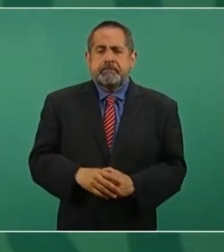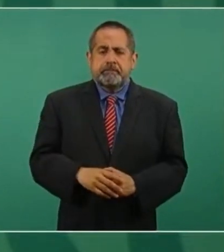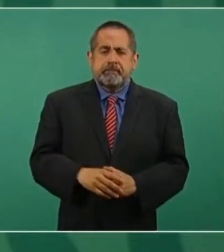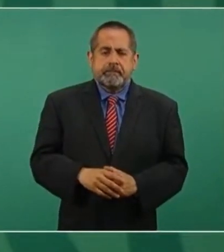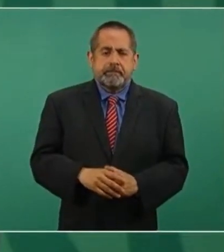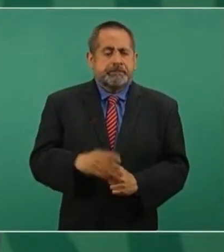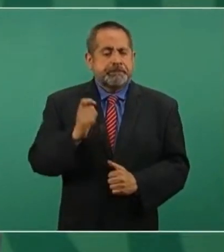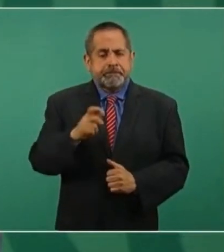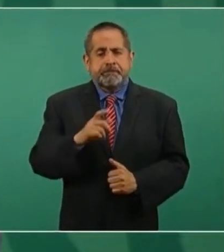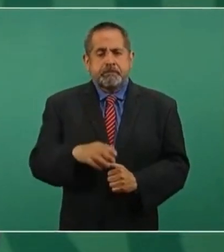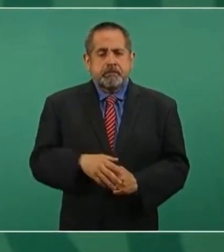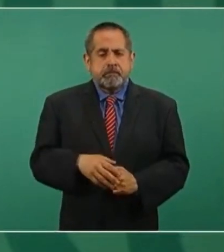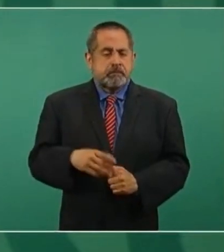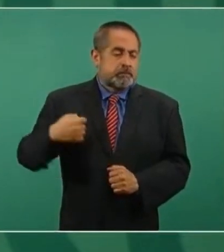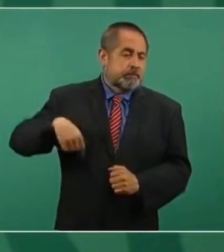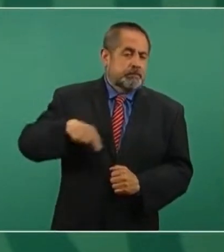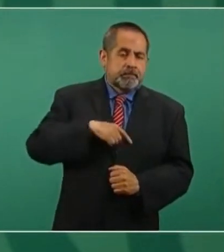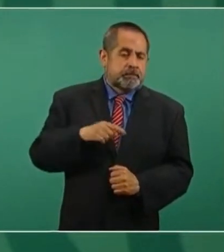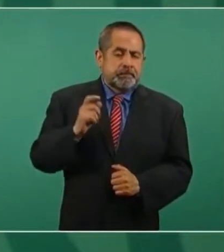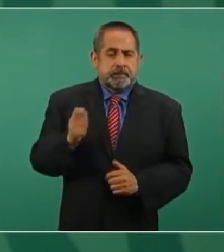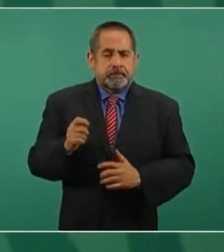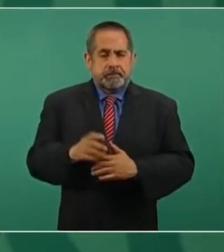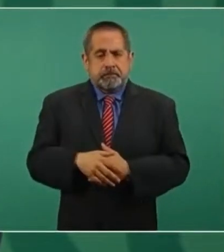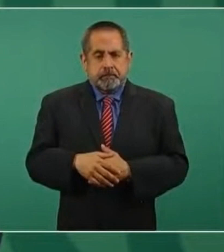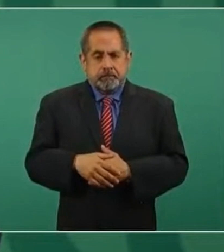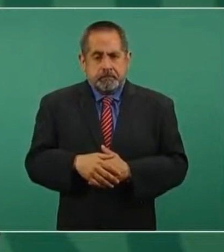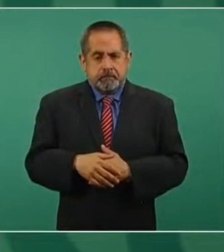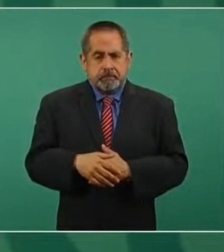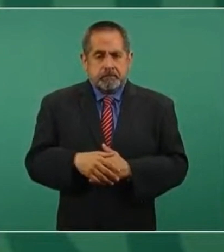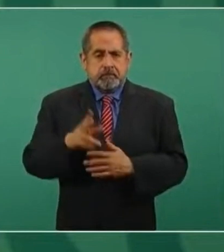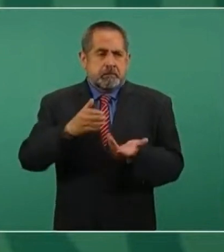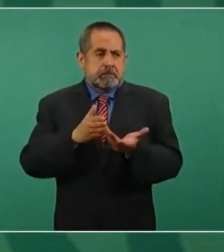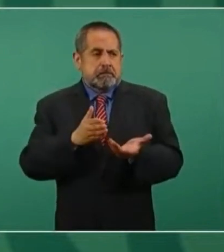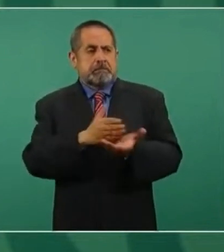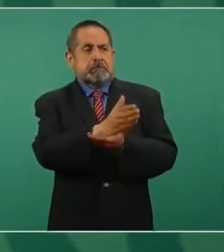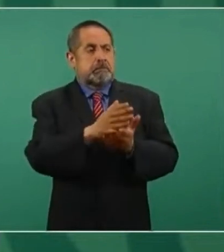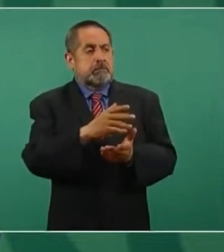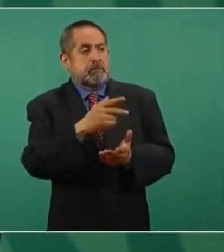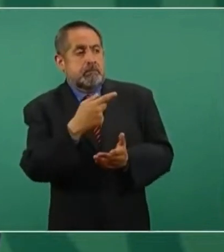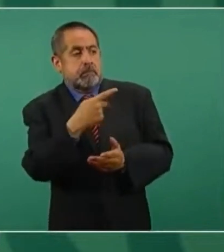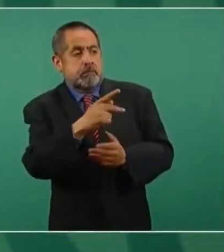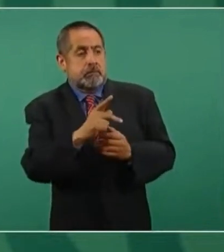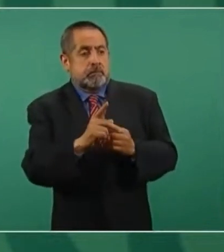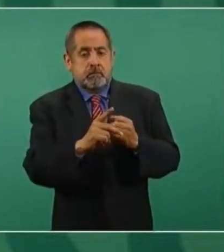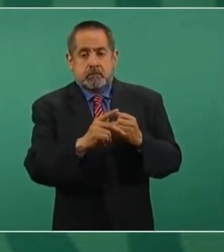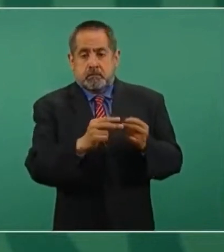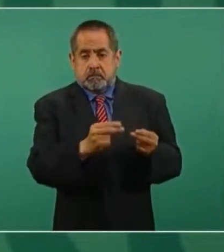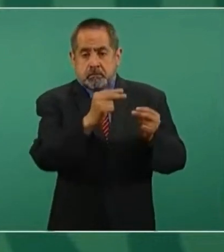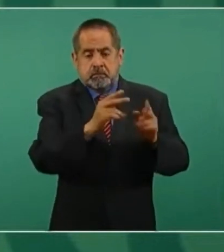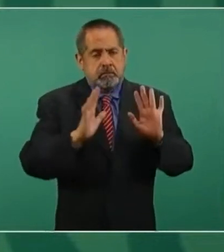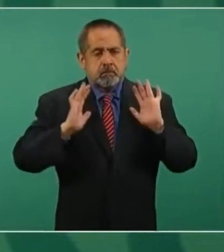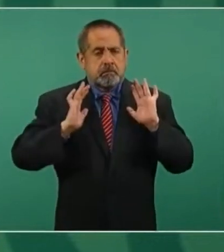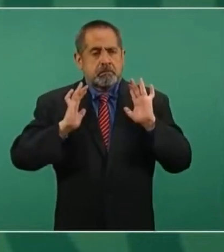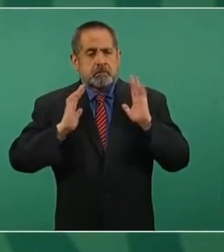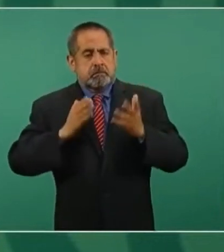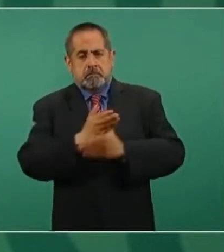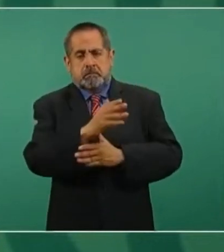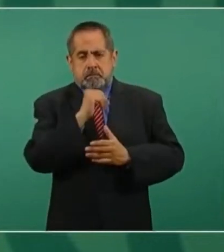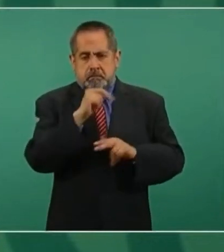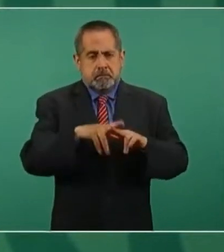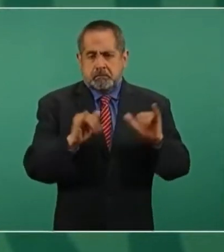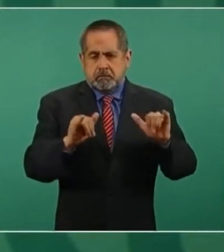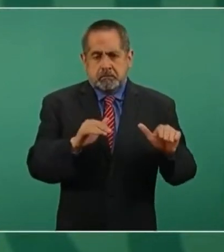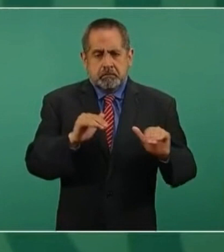Entonces, nosotros no nos metemos en asuntos que tienen que ver